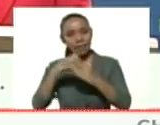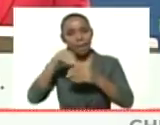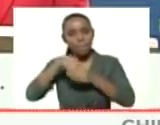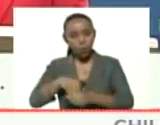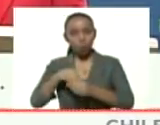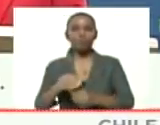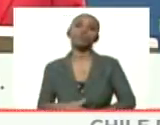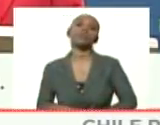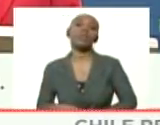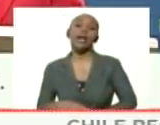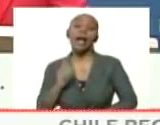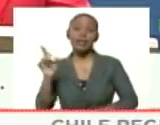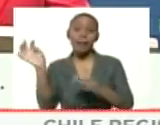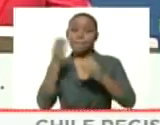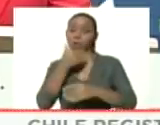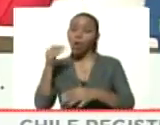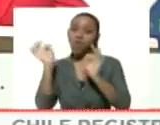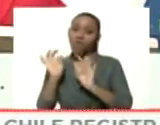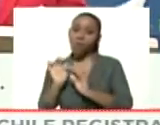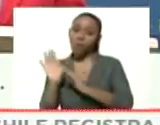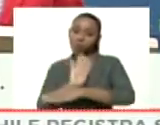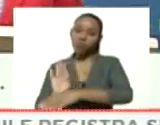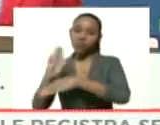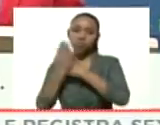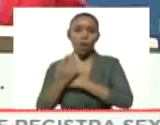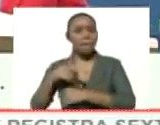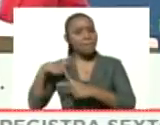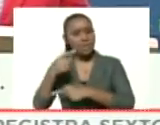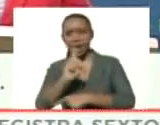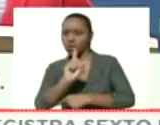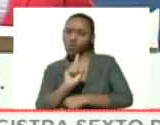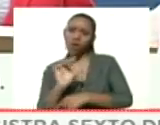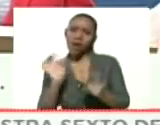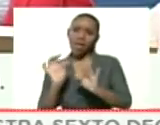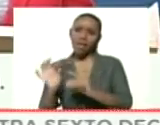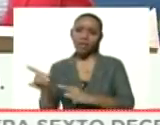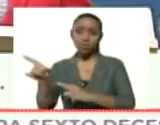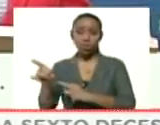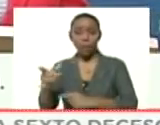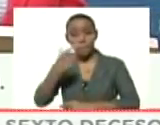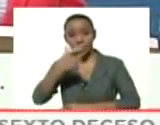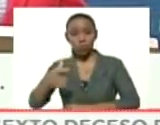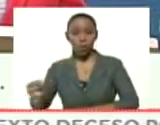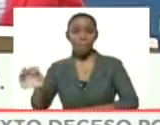forma de prevenir que mañana no seamos alguno de estos casos.